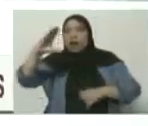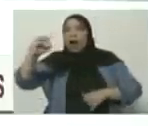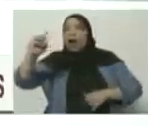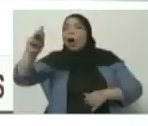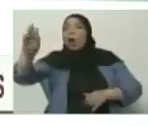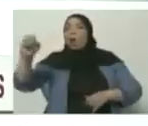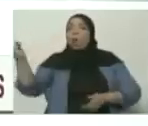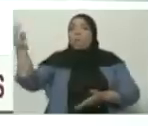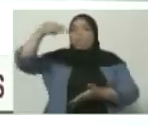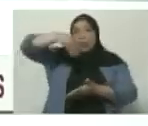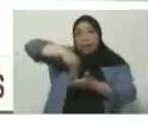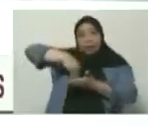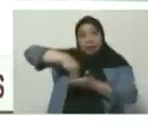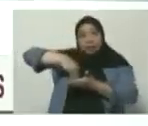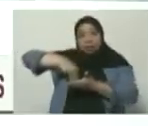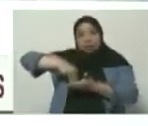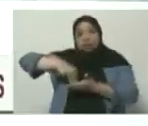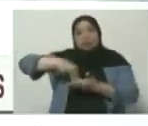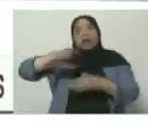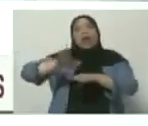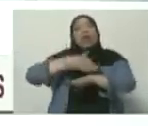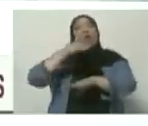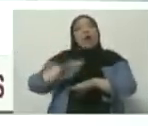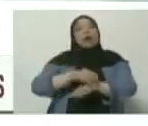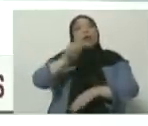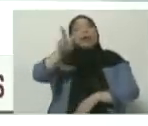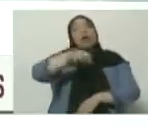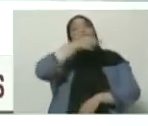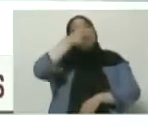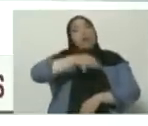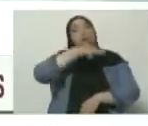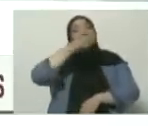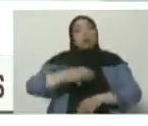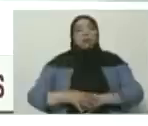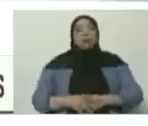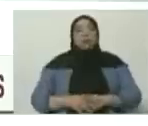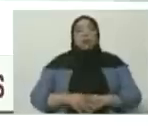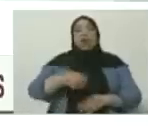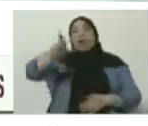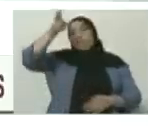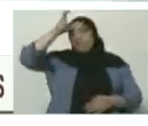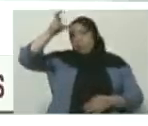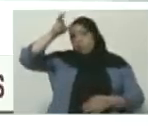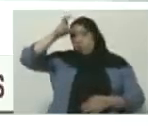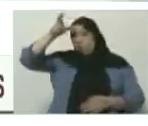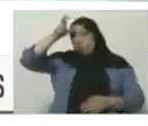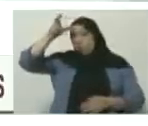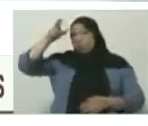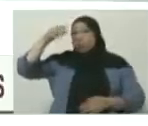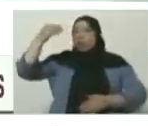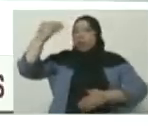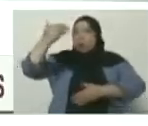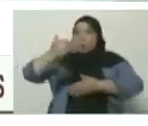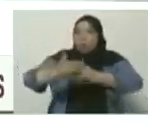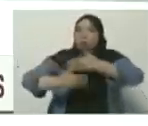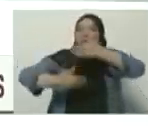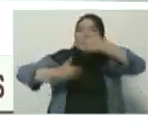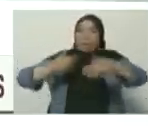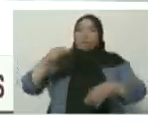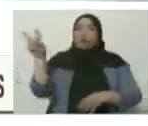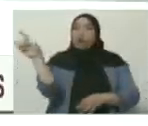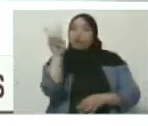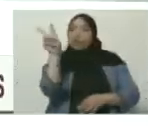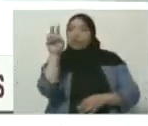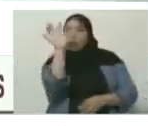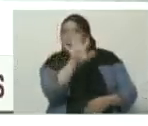el estado de Miranda, y el día jueves a las 2 de la tarde, al noreste de Falcón. Podemos ver que va trasladándose rápidamente